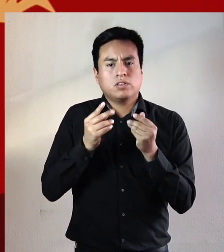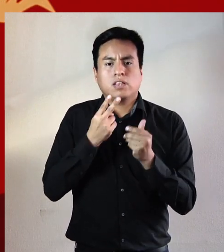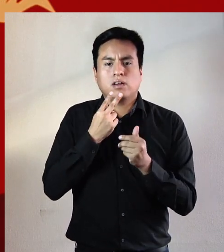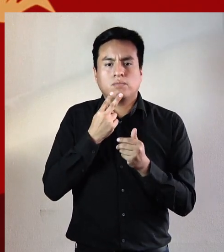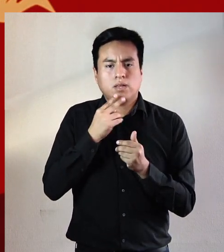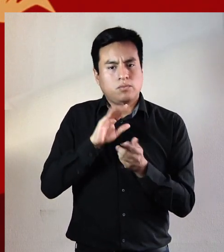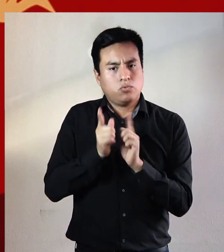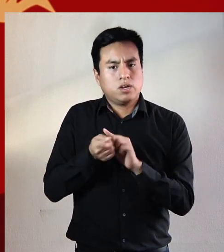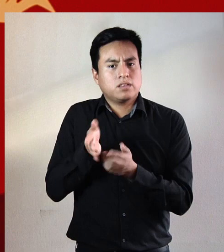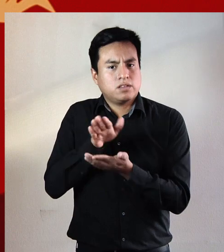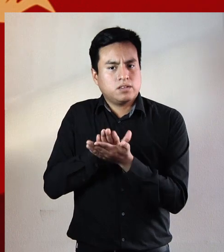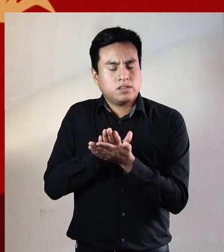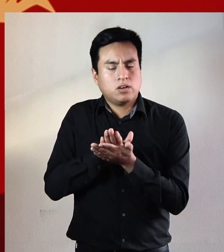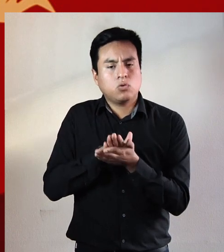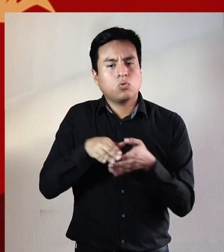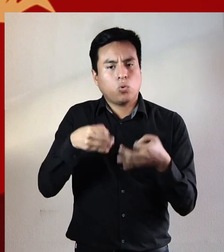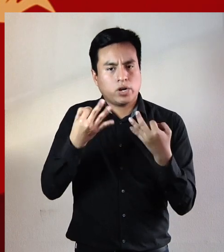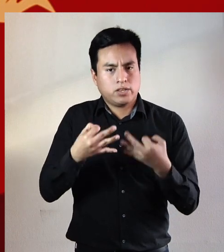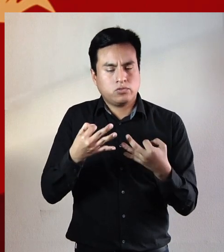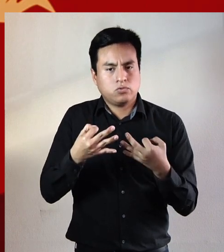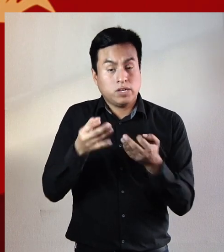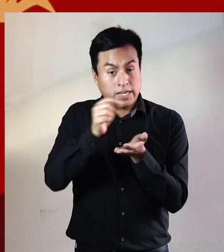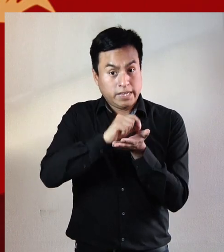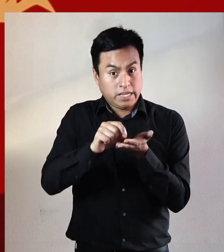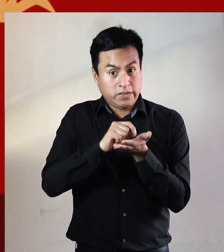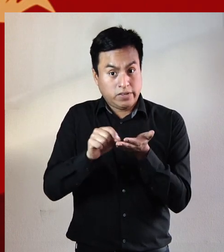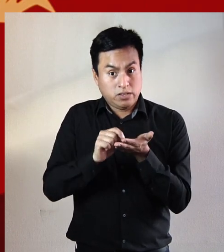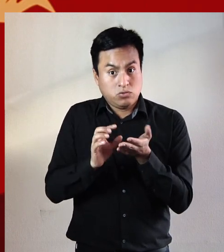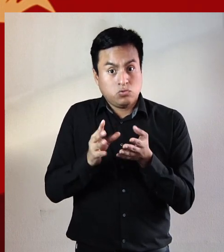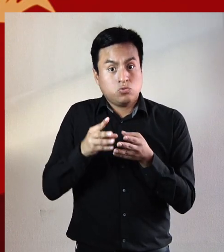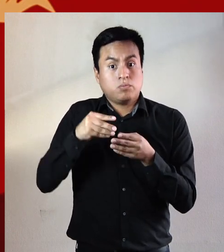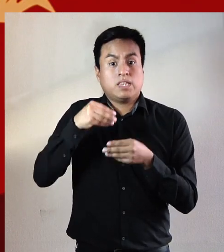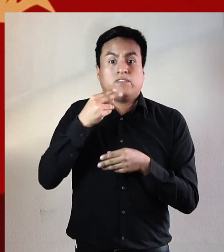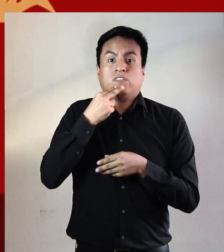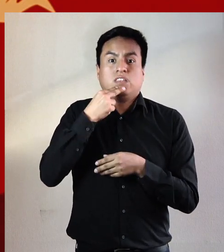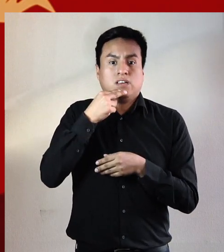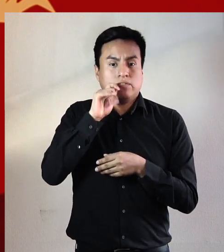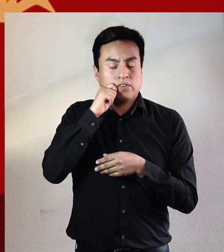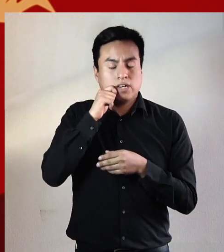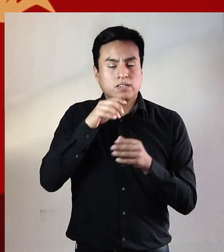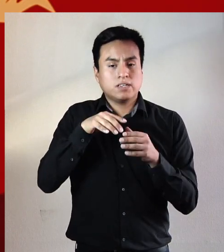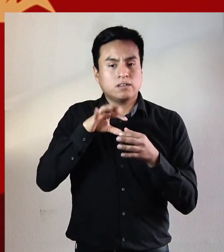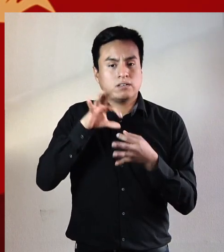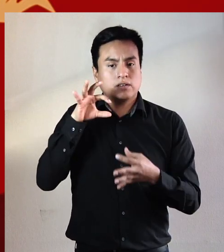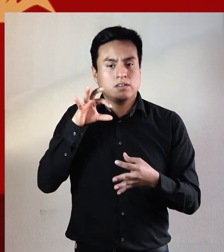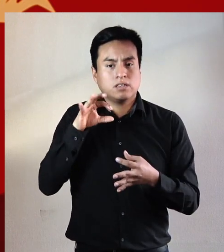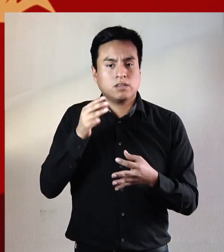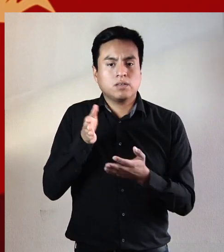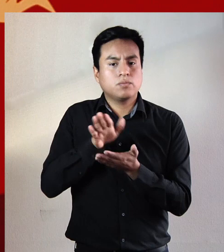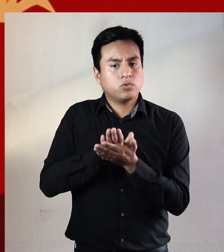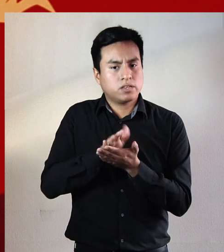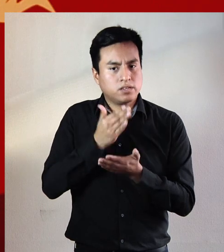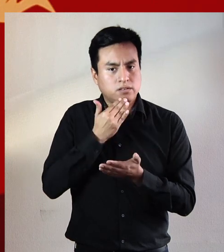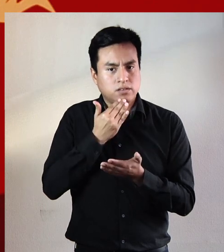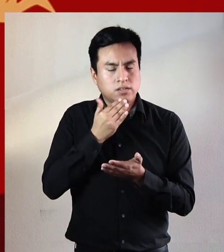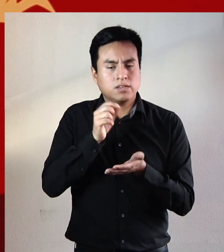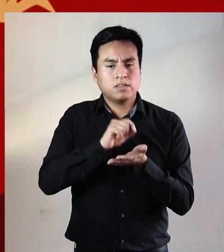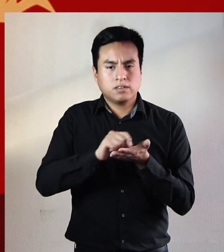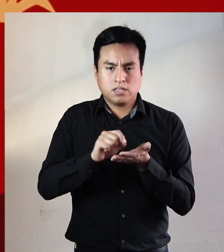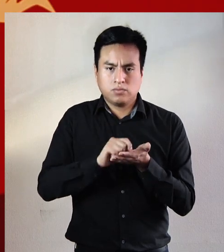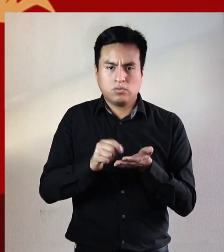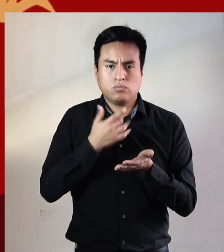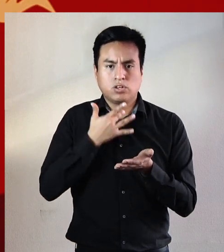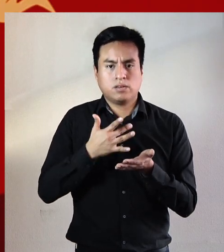es la suspensión de la muerte es algo concreto cuando se escribe se suspende la vida y por ende se suspende también la muerte